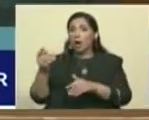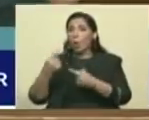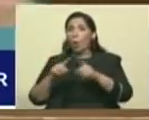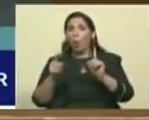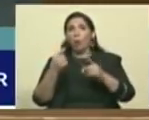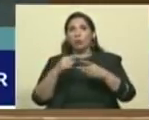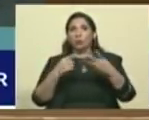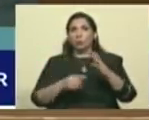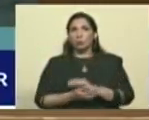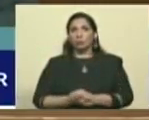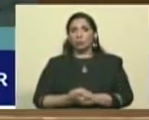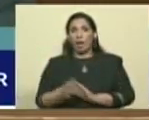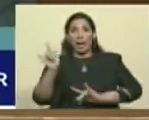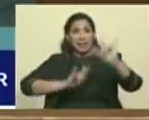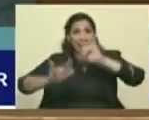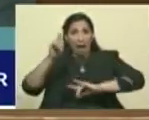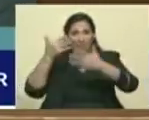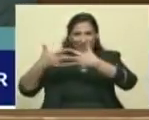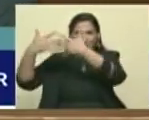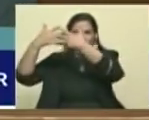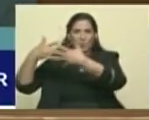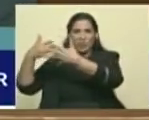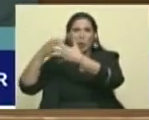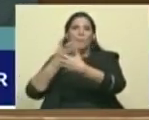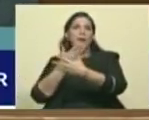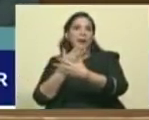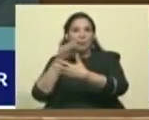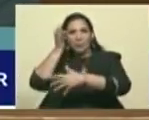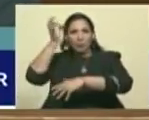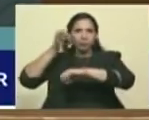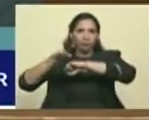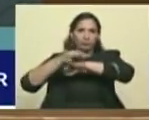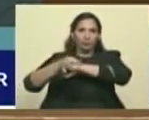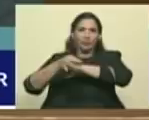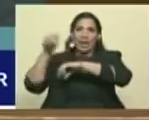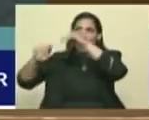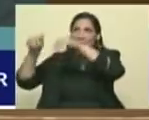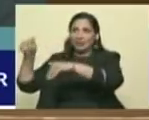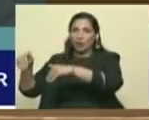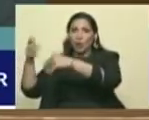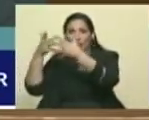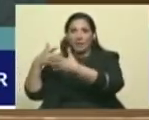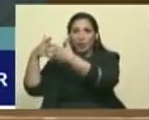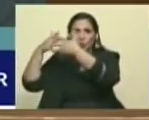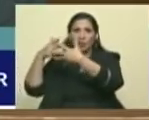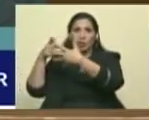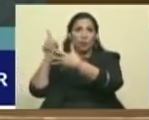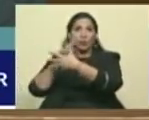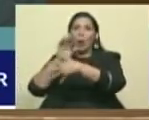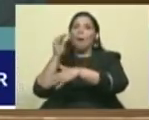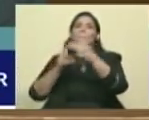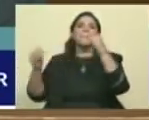Los que aman a Estados Unidos, por ejemplo, unas elecciones de concejales en Estados Unidos, no pasa el 15% de participación.